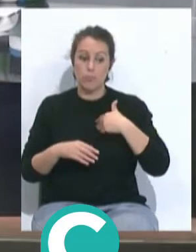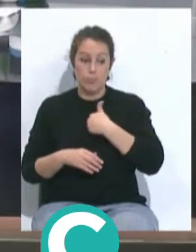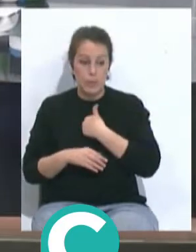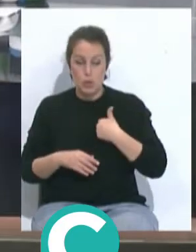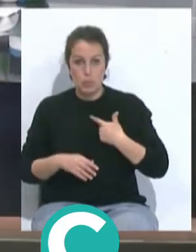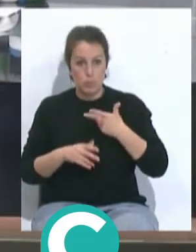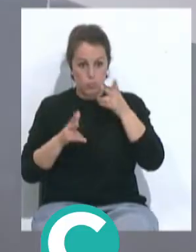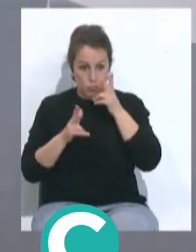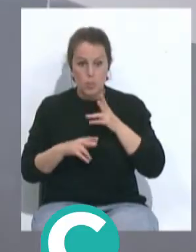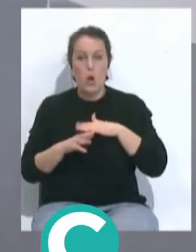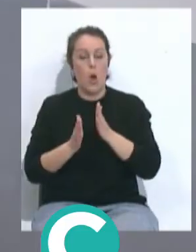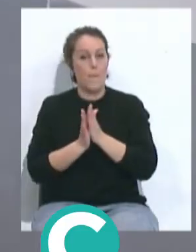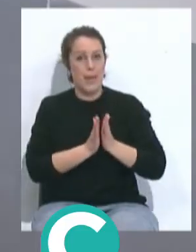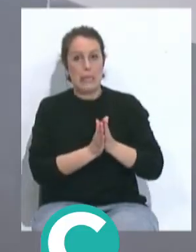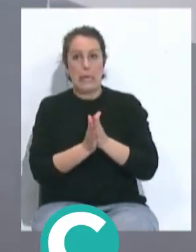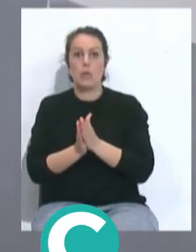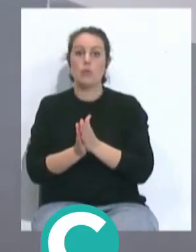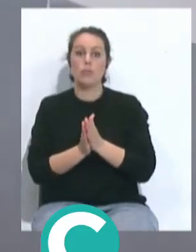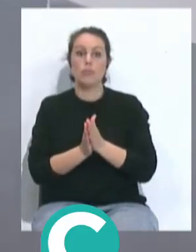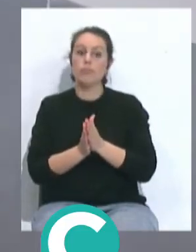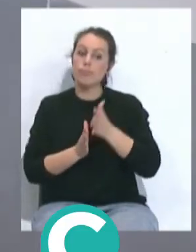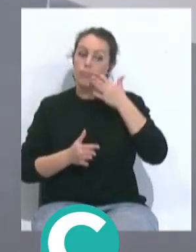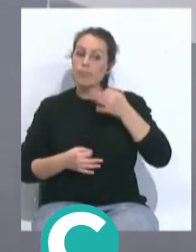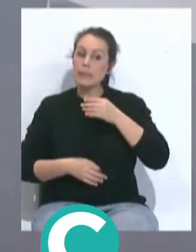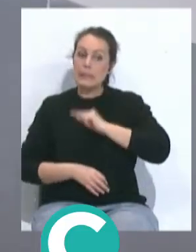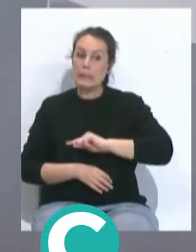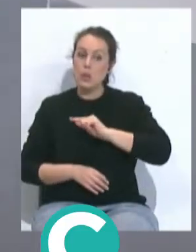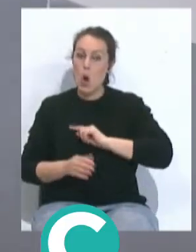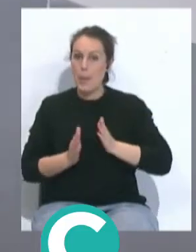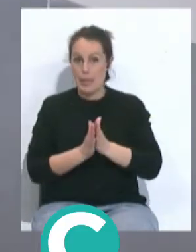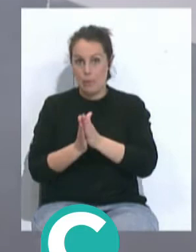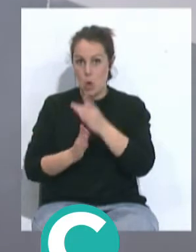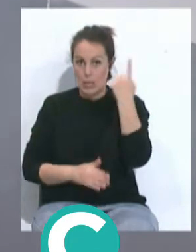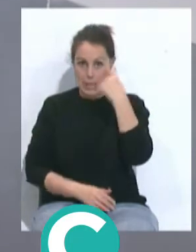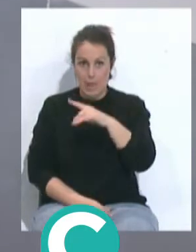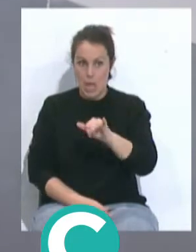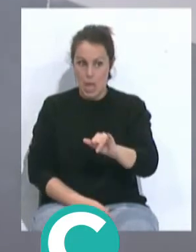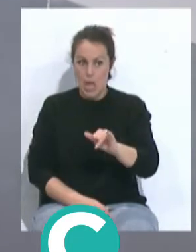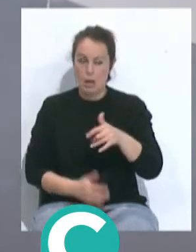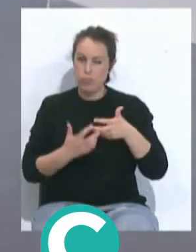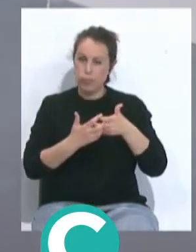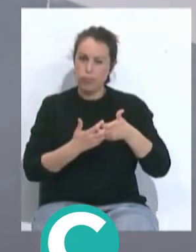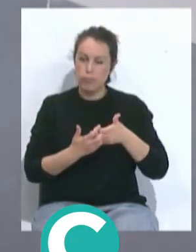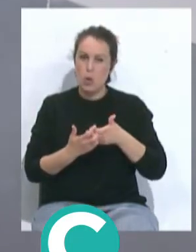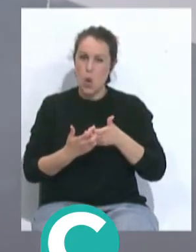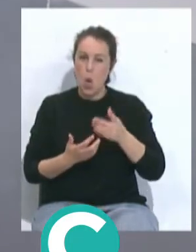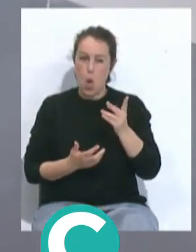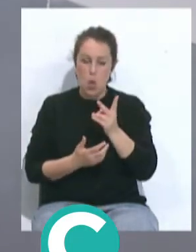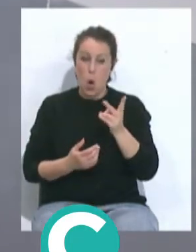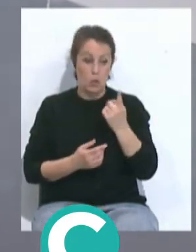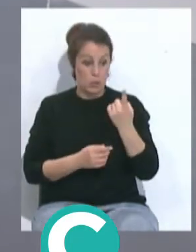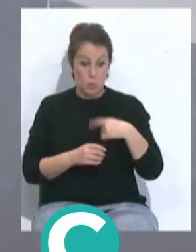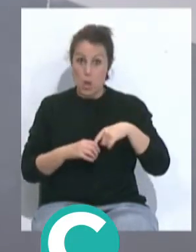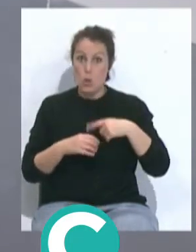papel de compañero. Eso es el verdadero sentido del compañerismo, sabiendo que tenés luchando los dos por un puesto,